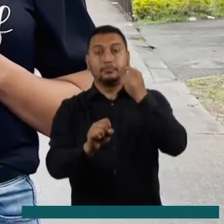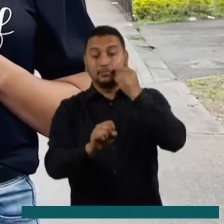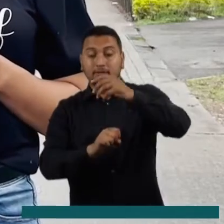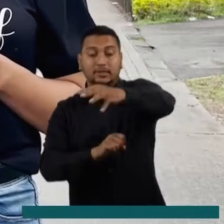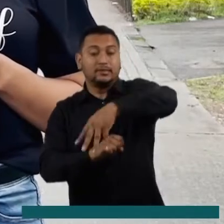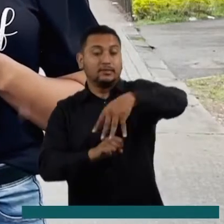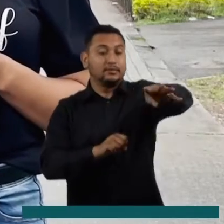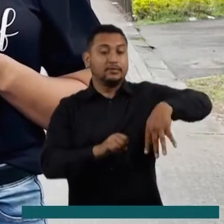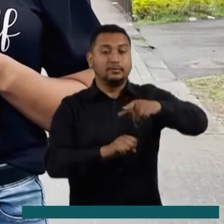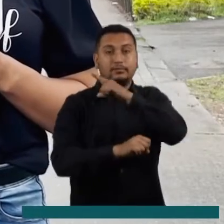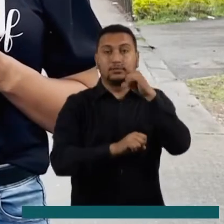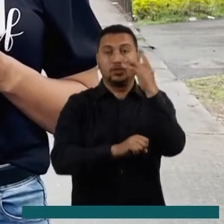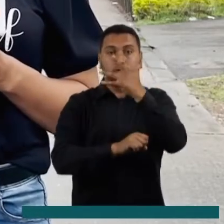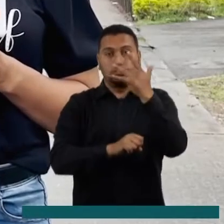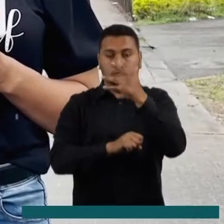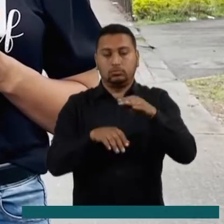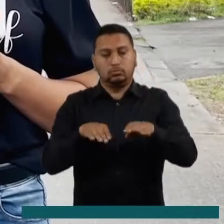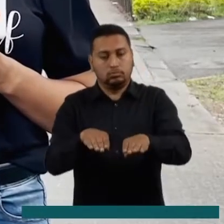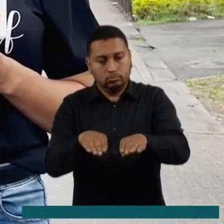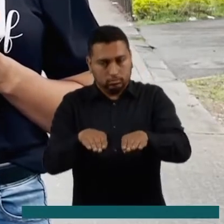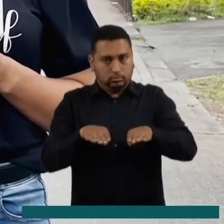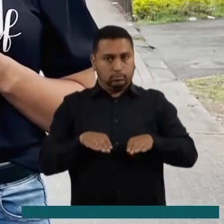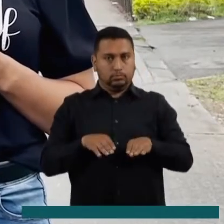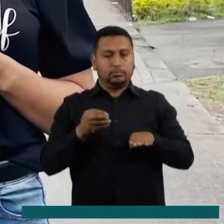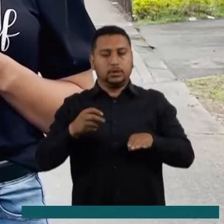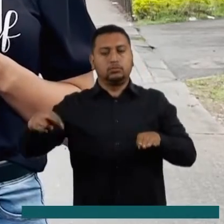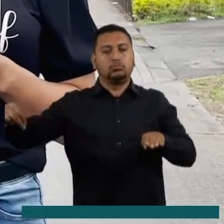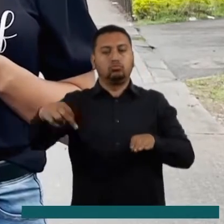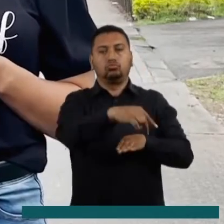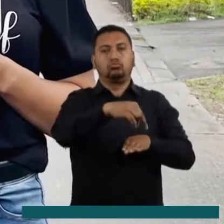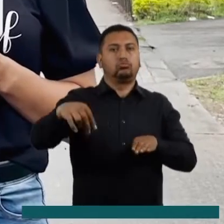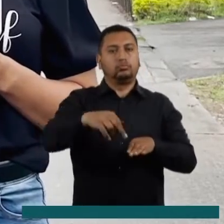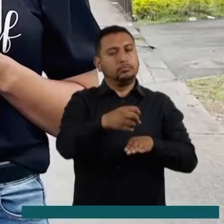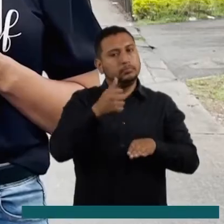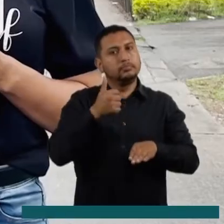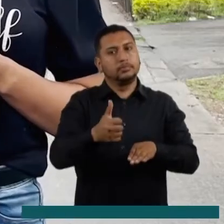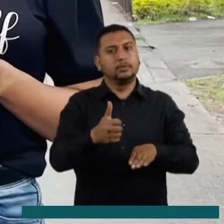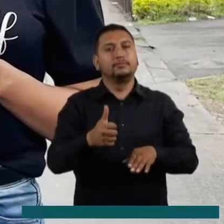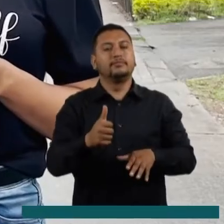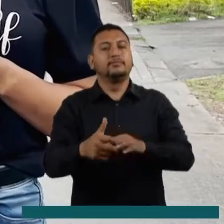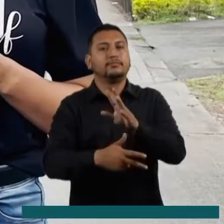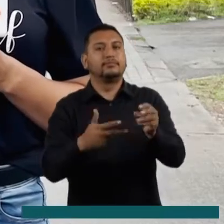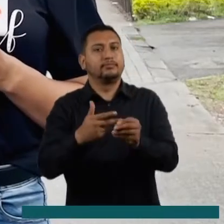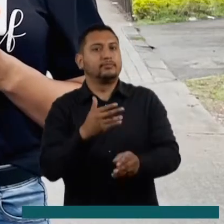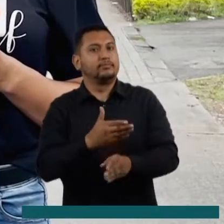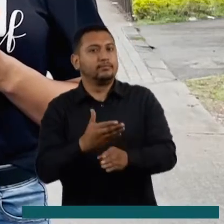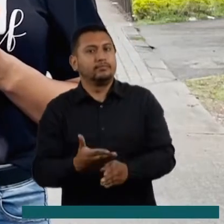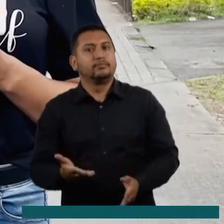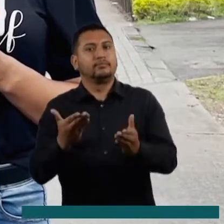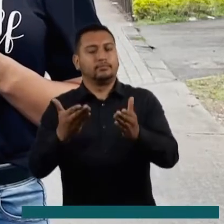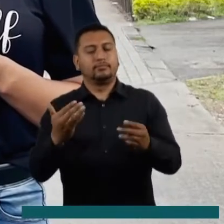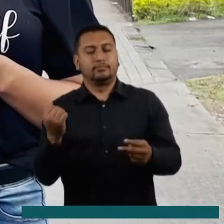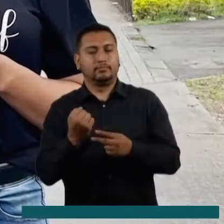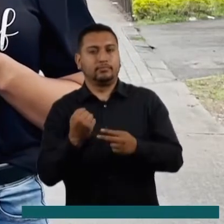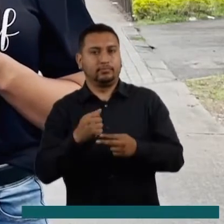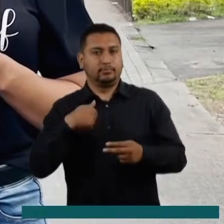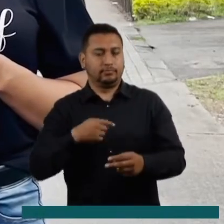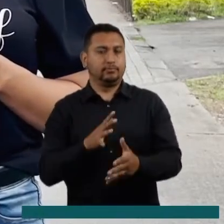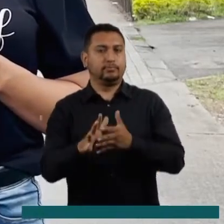para poder permitir que los transeúntes pasen sin restricciones y sin peligro. Para Enlace 3 informó Ayán Trujillo desde Neiva